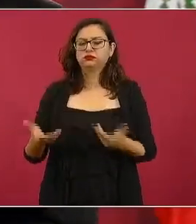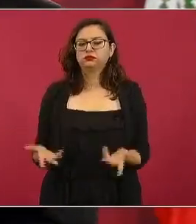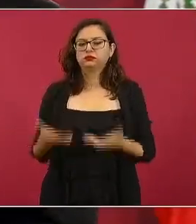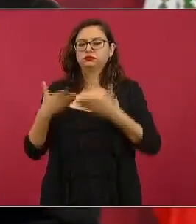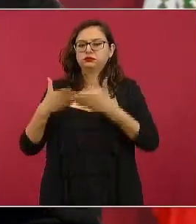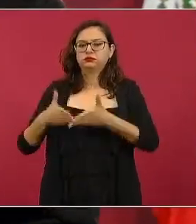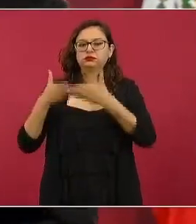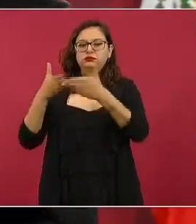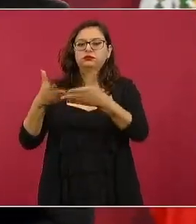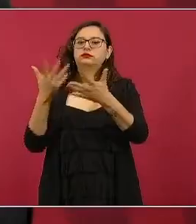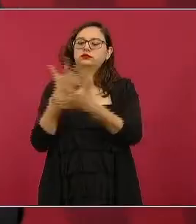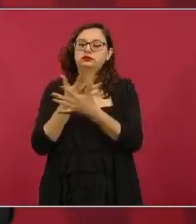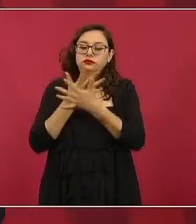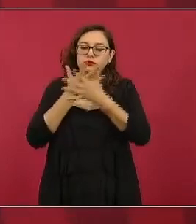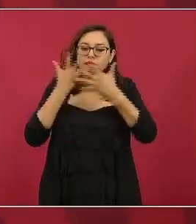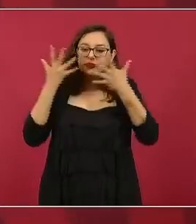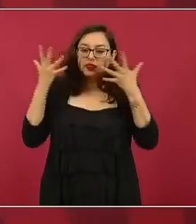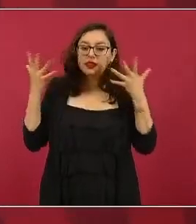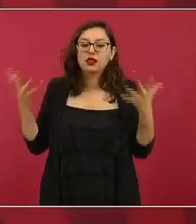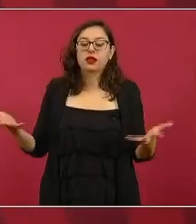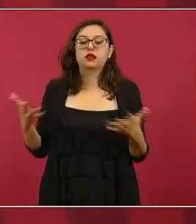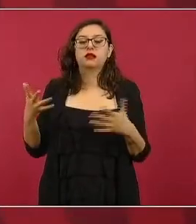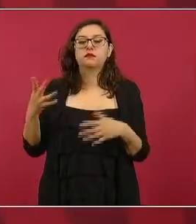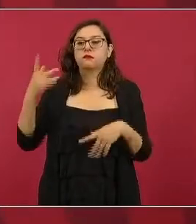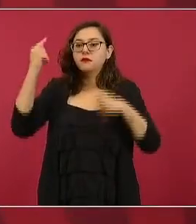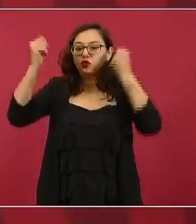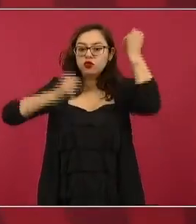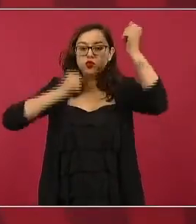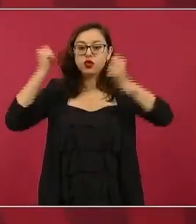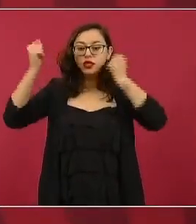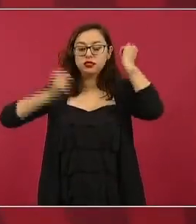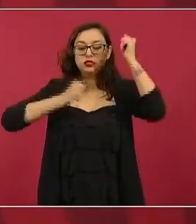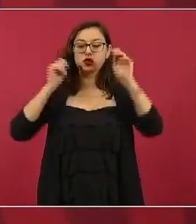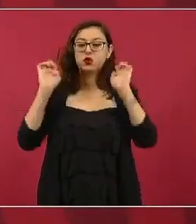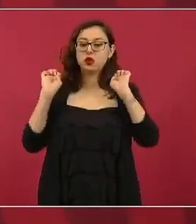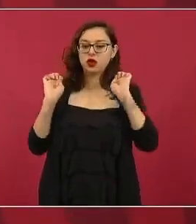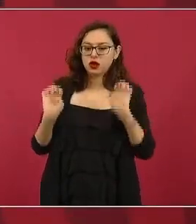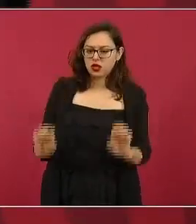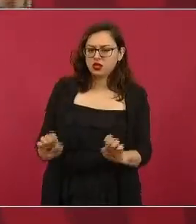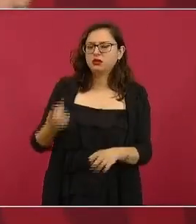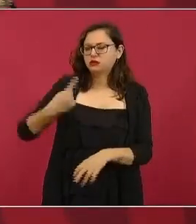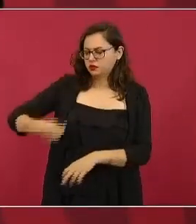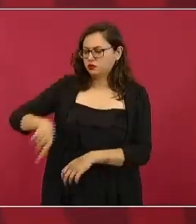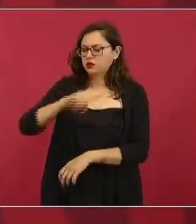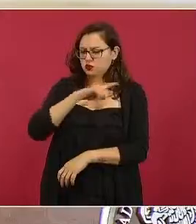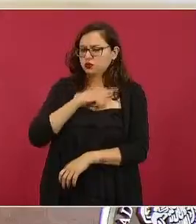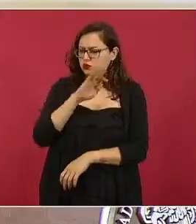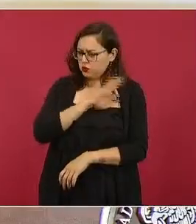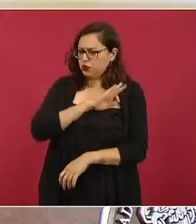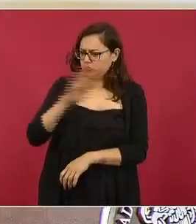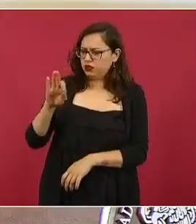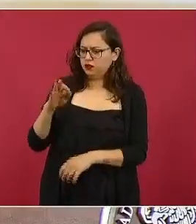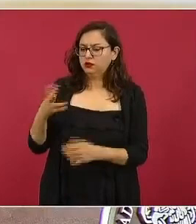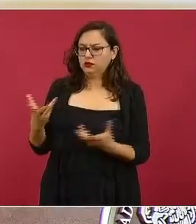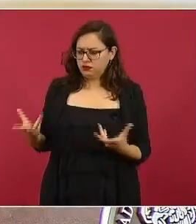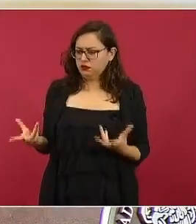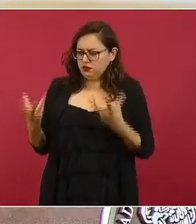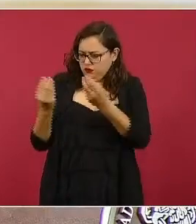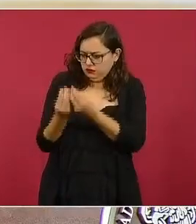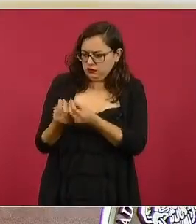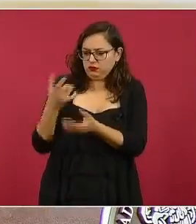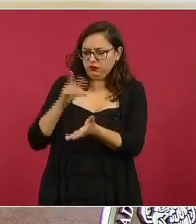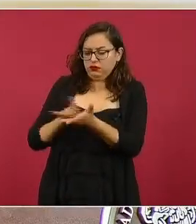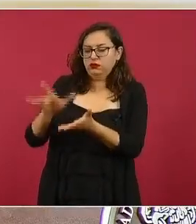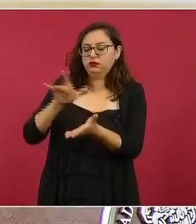barcos grandes cruceros entonces puede ser un proyecto muy importante